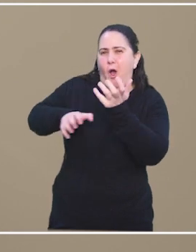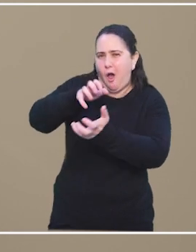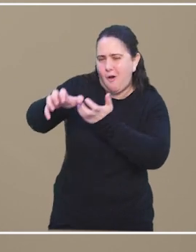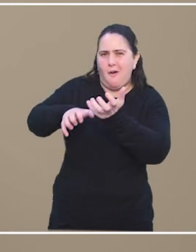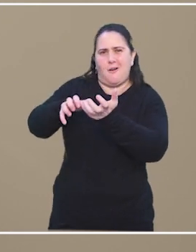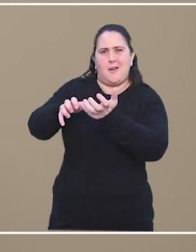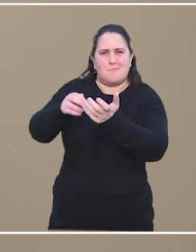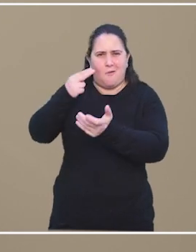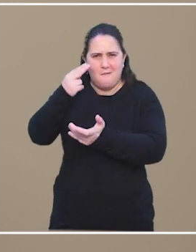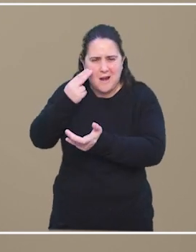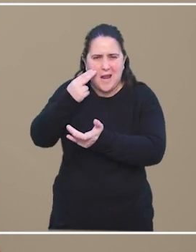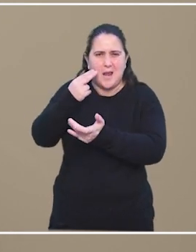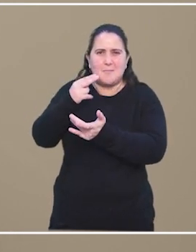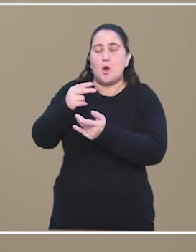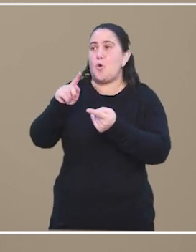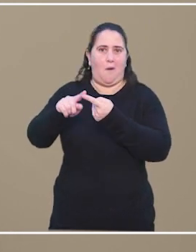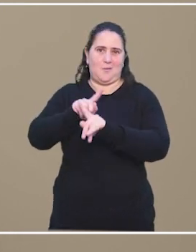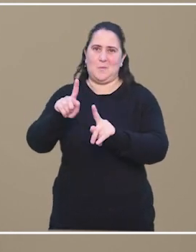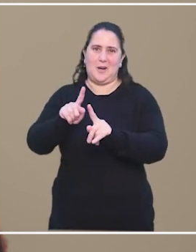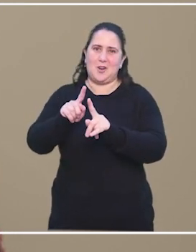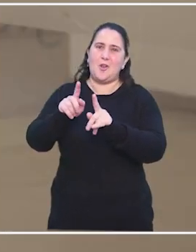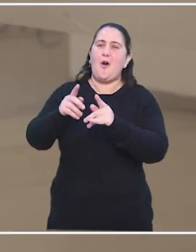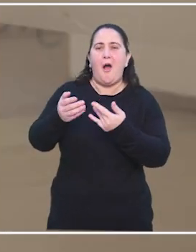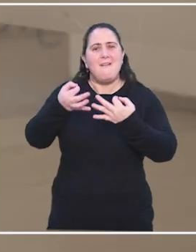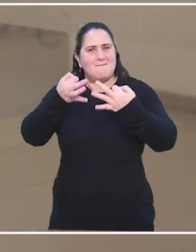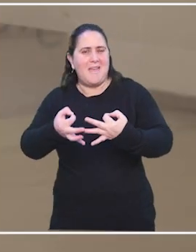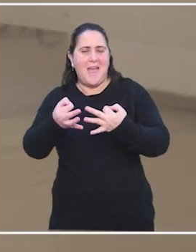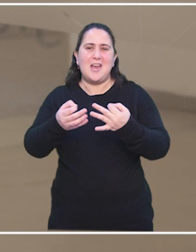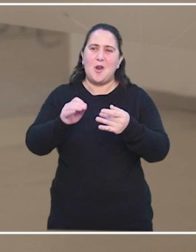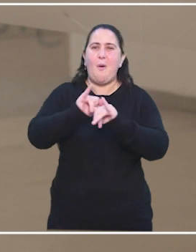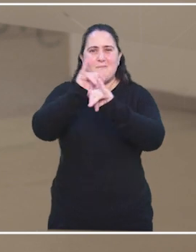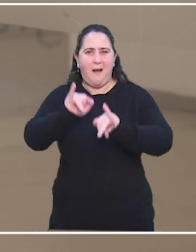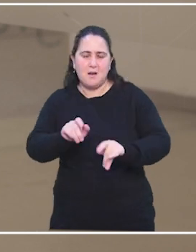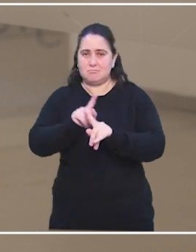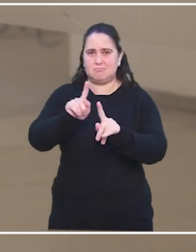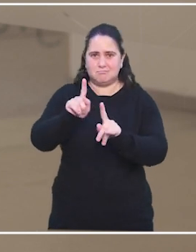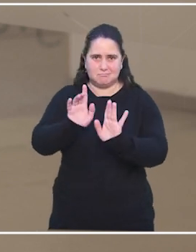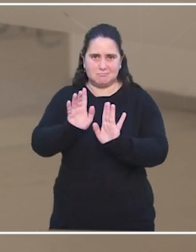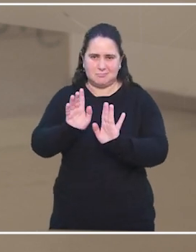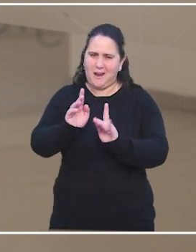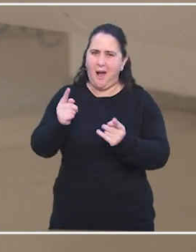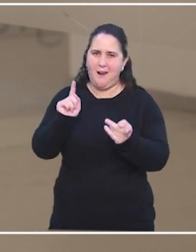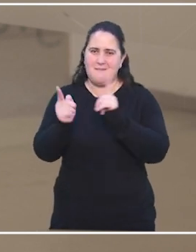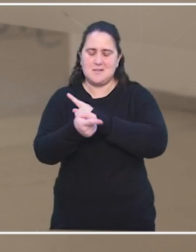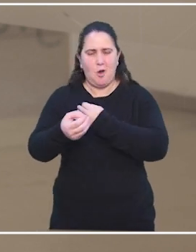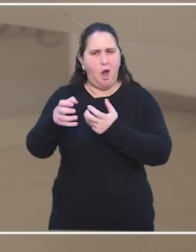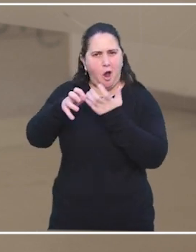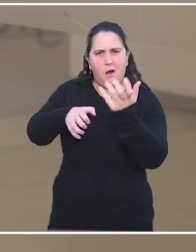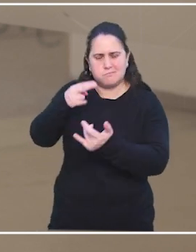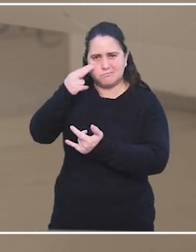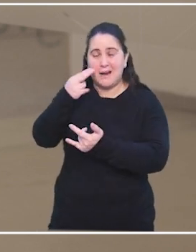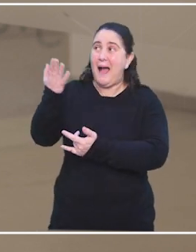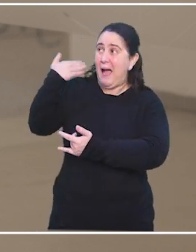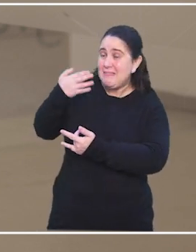y no la del consenso, la del pacto social, la de tratar de llegar a acuerdos, la diplomacia, en fin, la formalidad, todo eso que